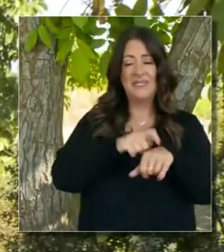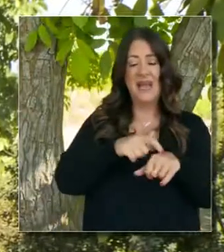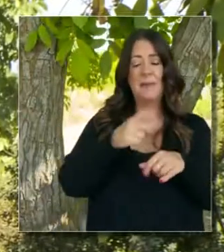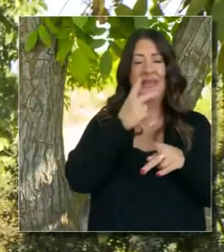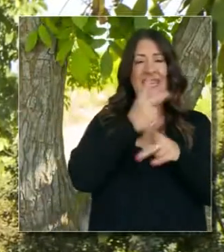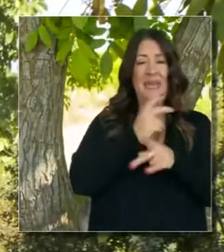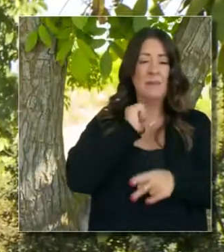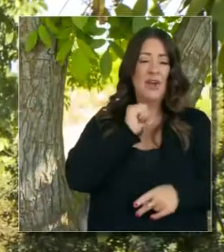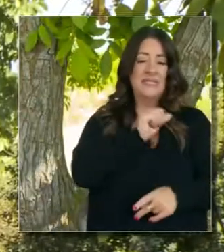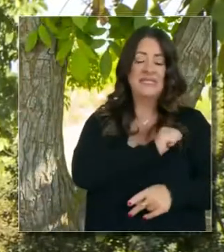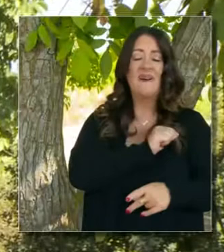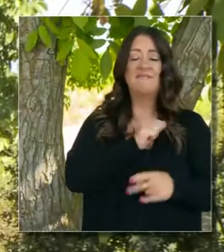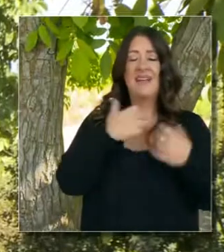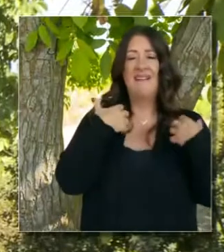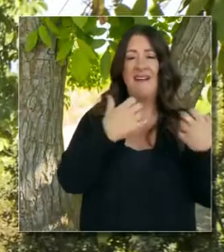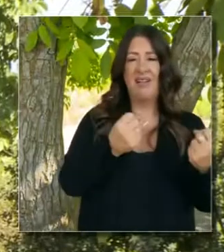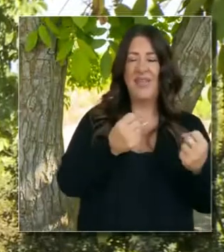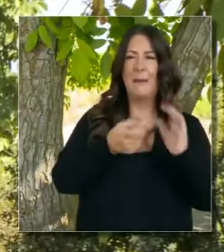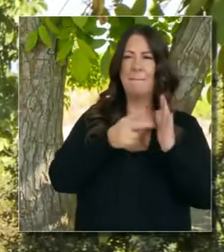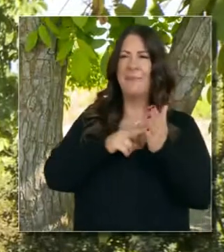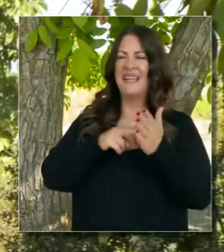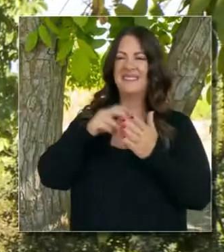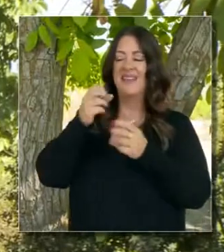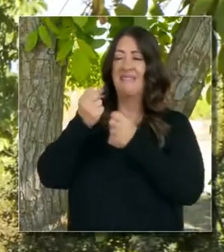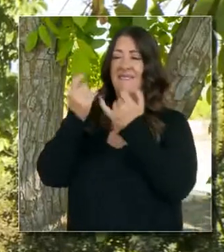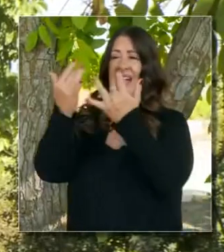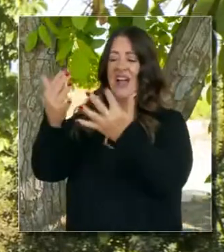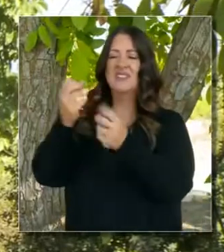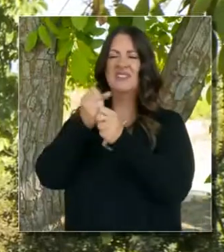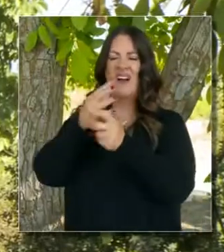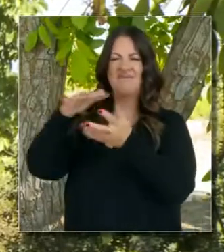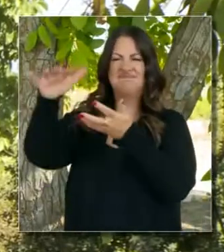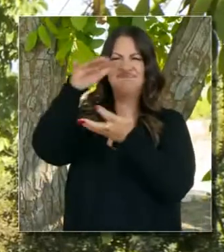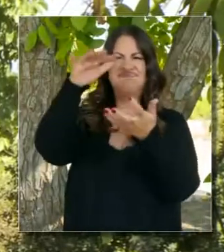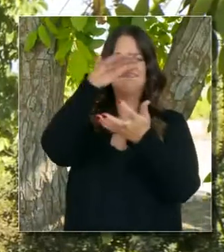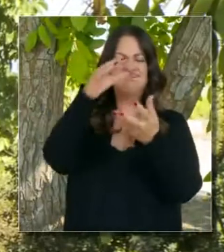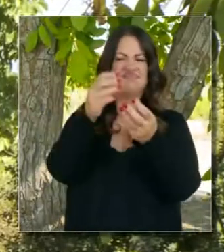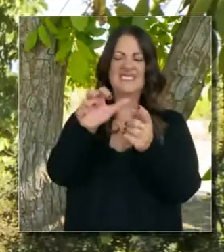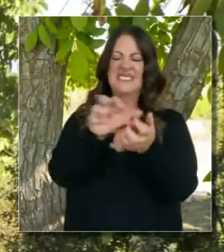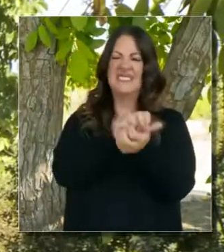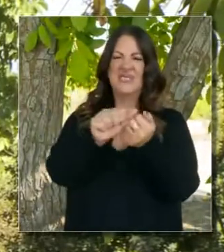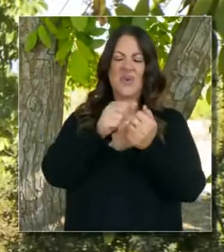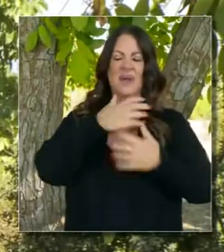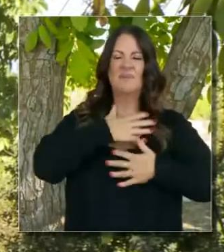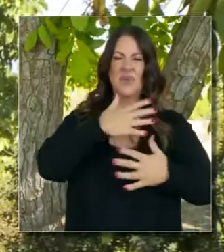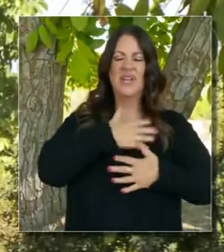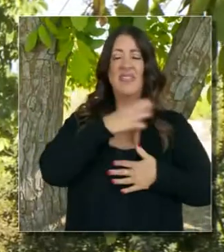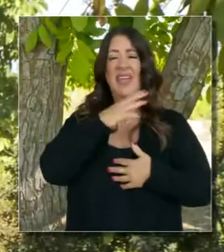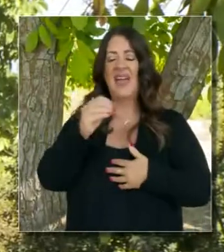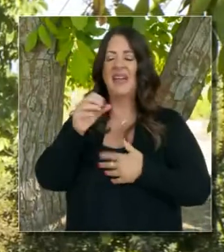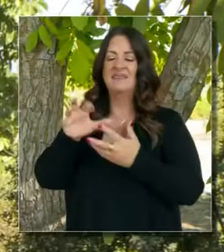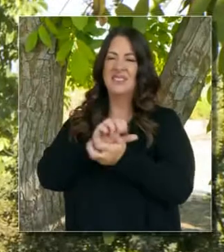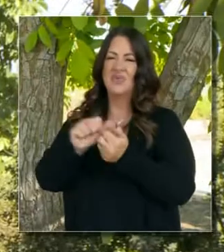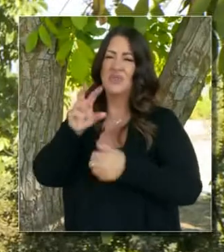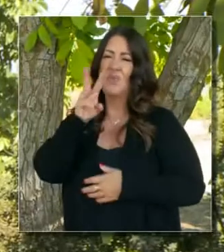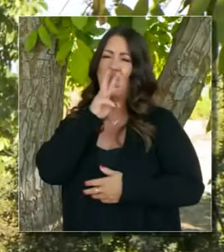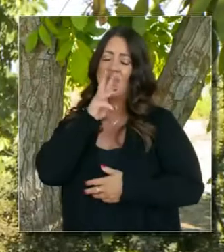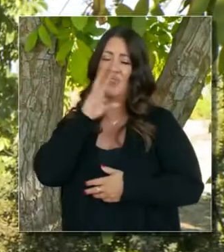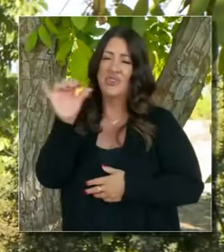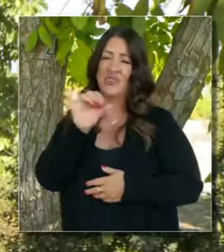decir, también destoxificando nuestro aire y destoxificando nuestra agua para combatir esta pandemia.